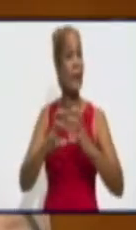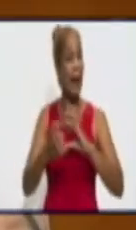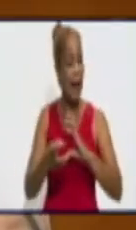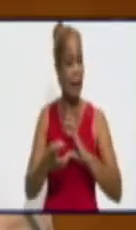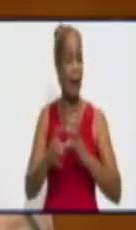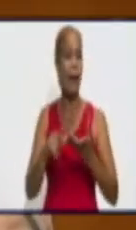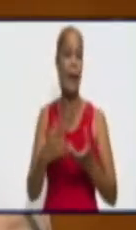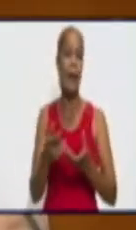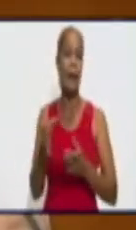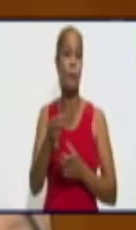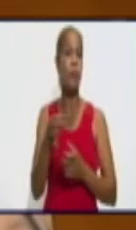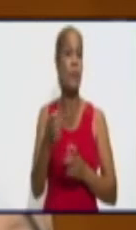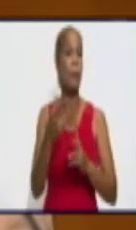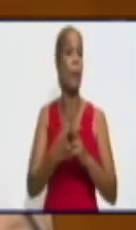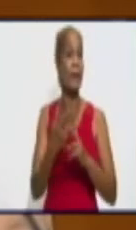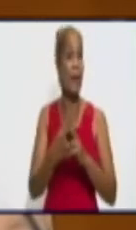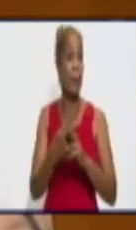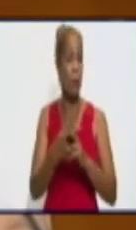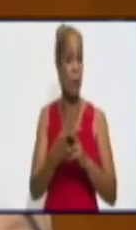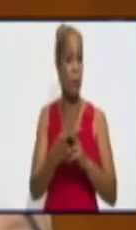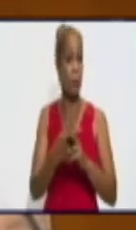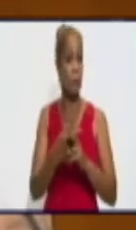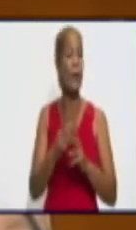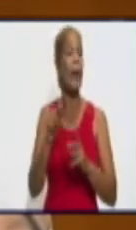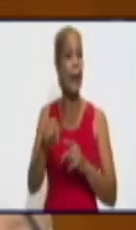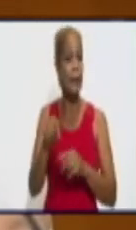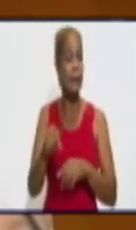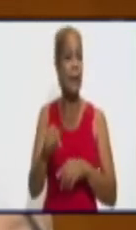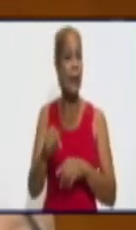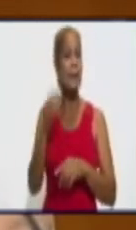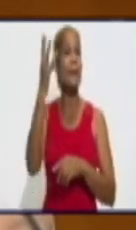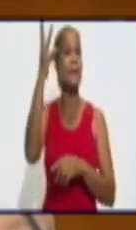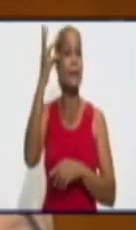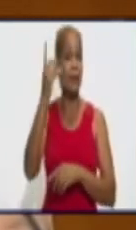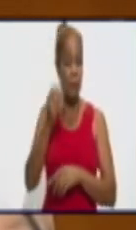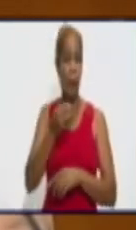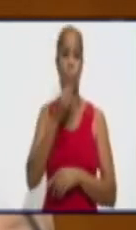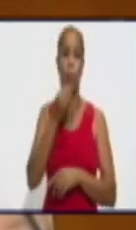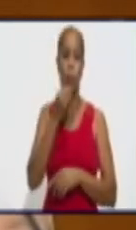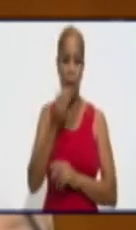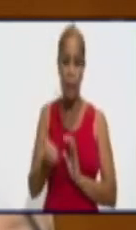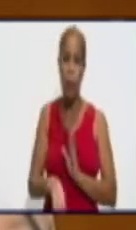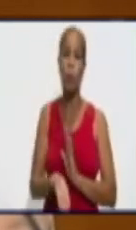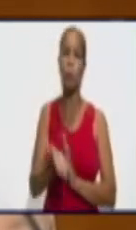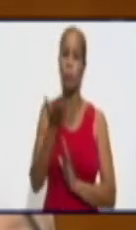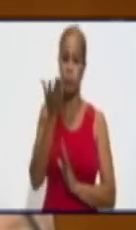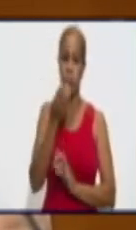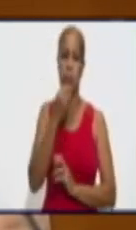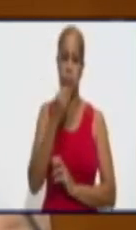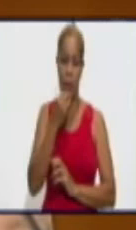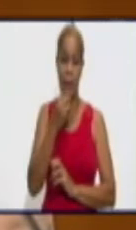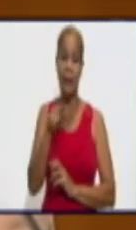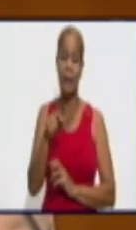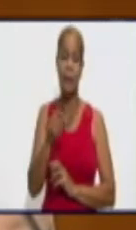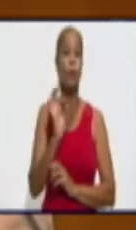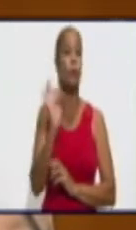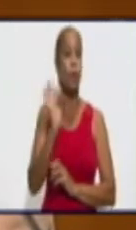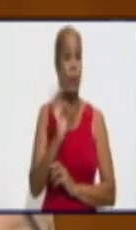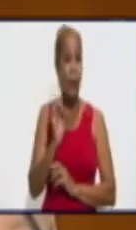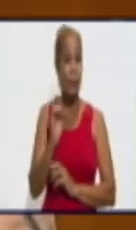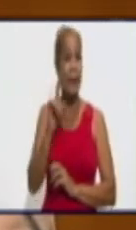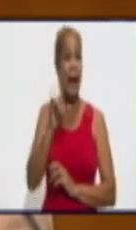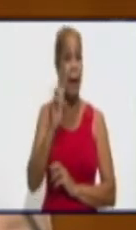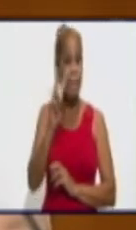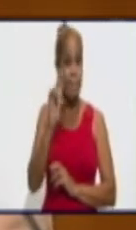cifras pueden seguir aumentando en las próximas horas. Tenemos circulación del virus SARS-CoV-2 en nuestra